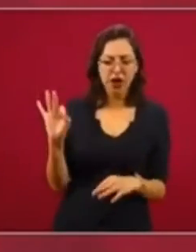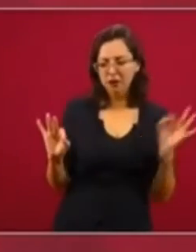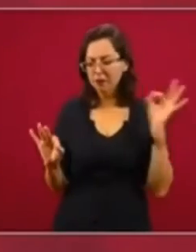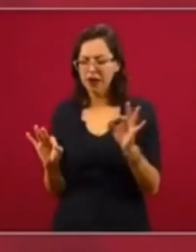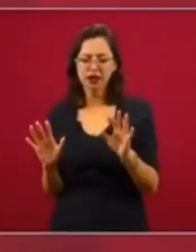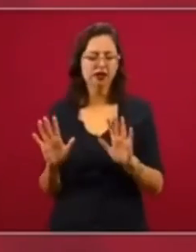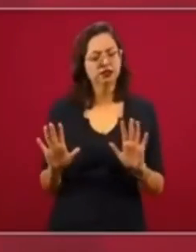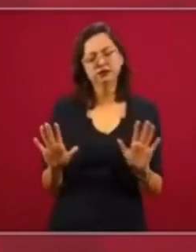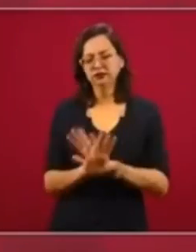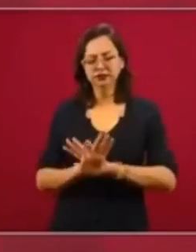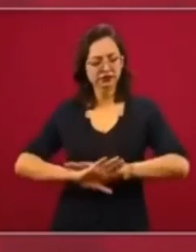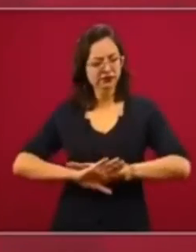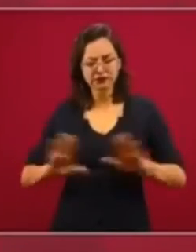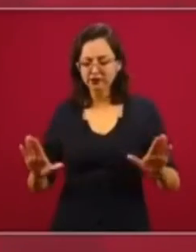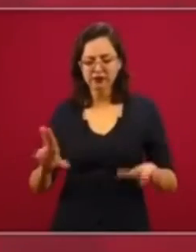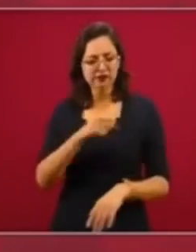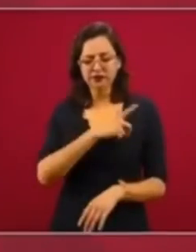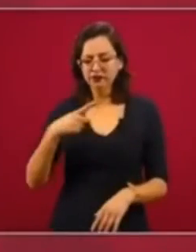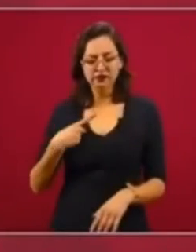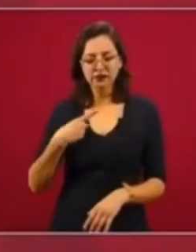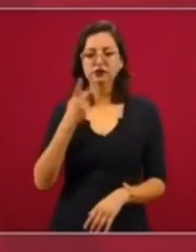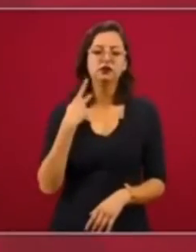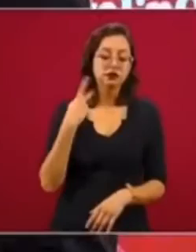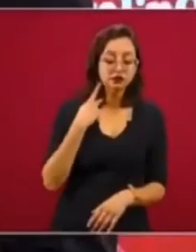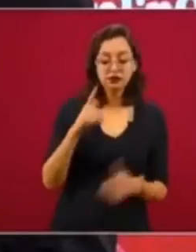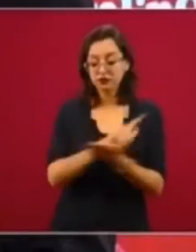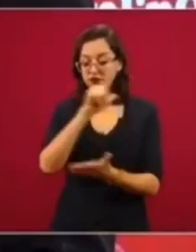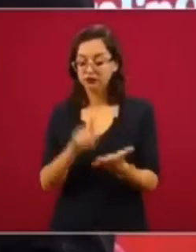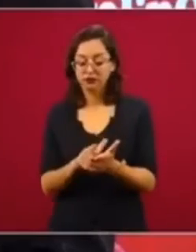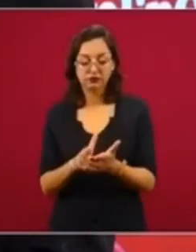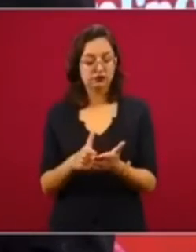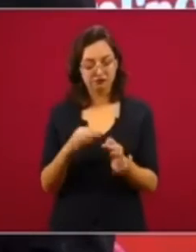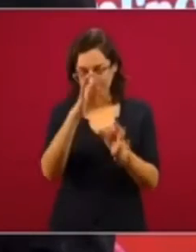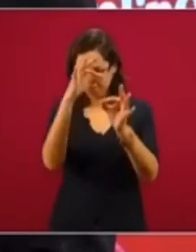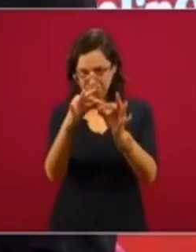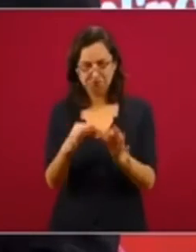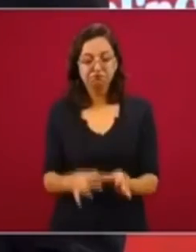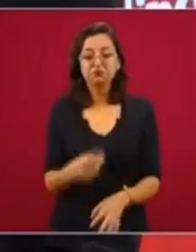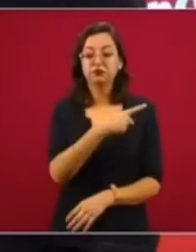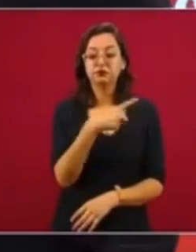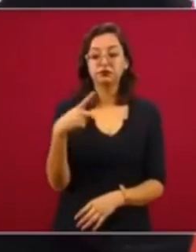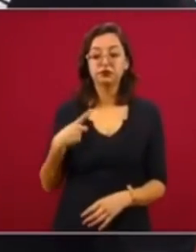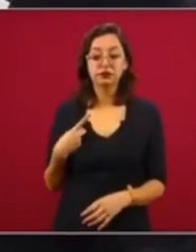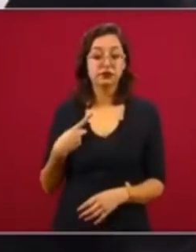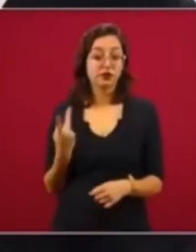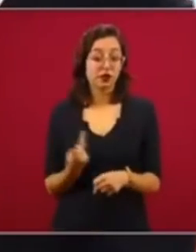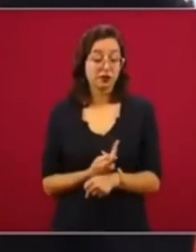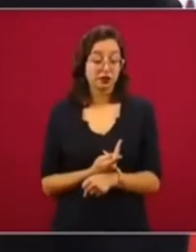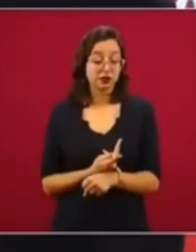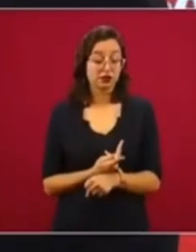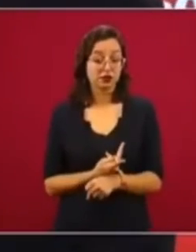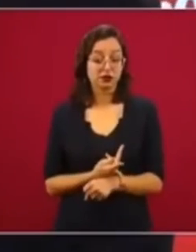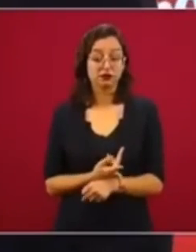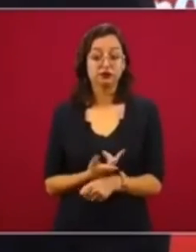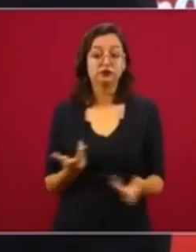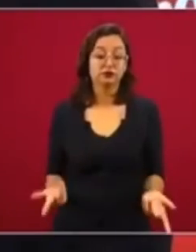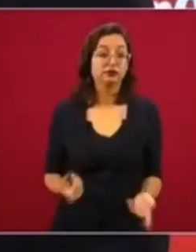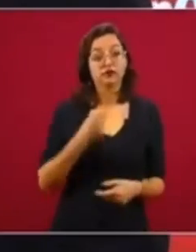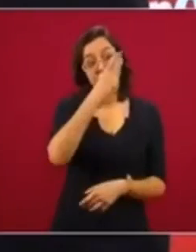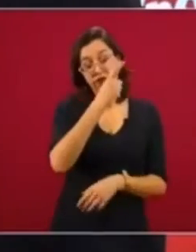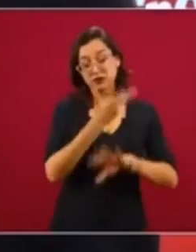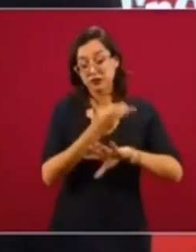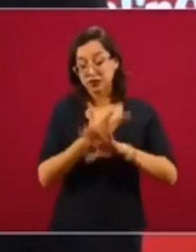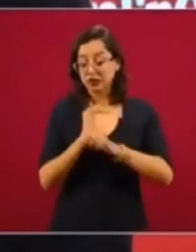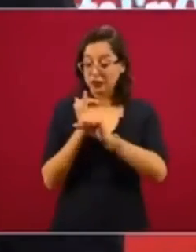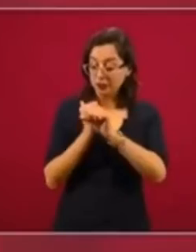en lo político y en la aplicación de la ley. Lo que puede pasar es que en las investigaciones o en las